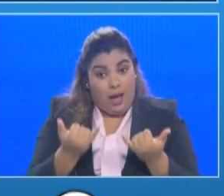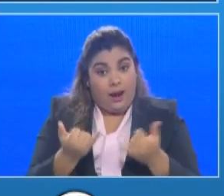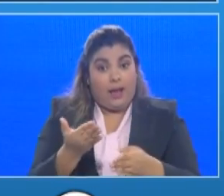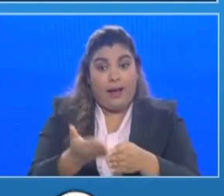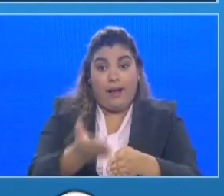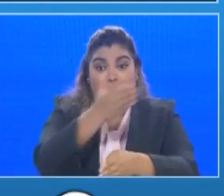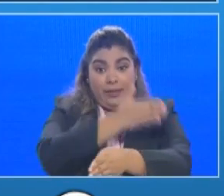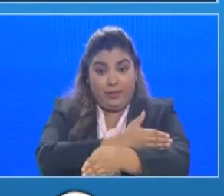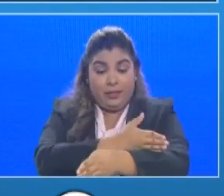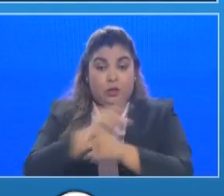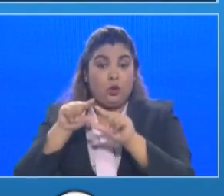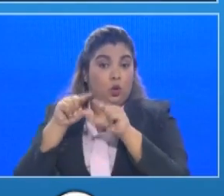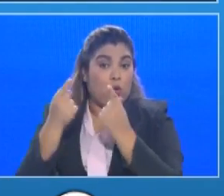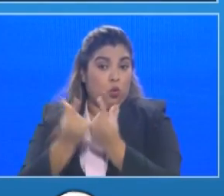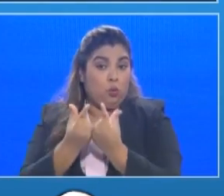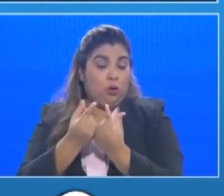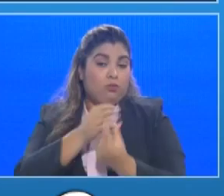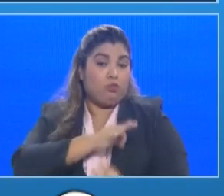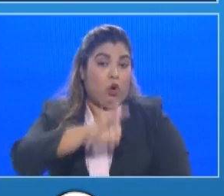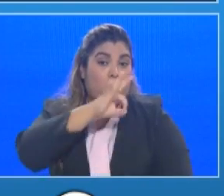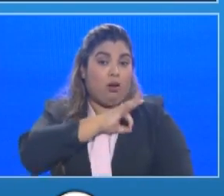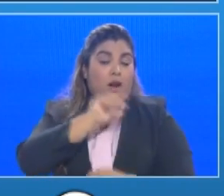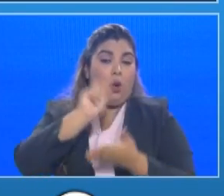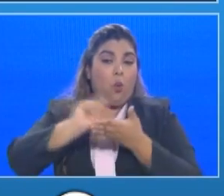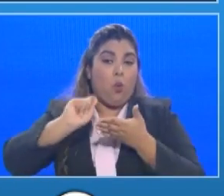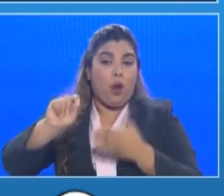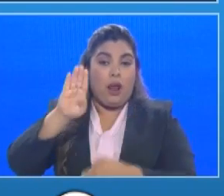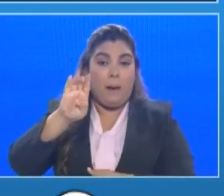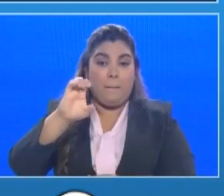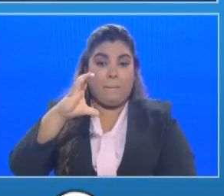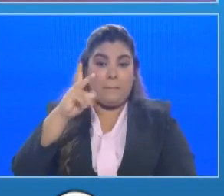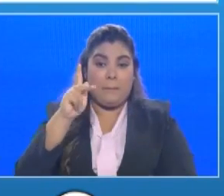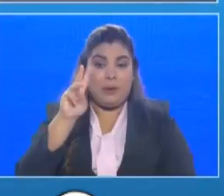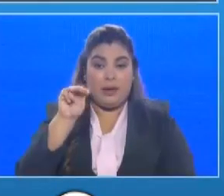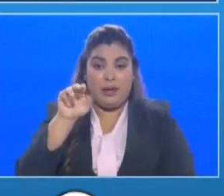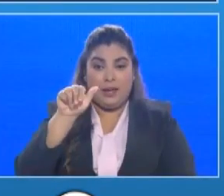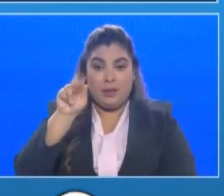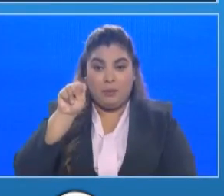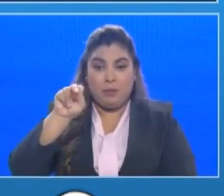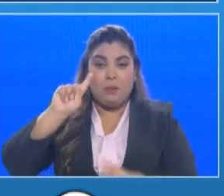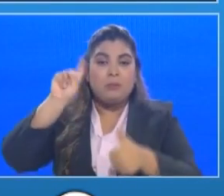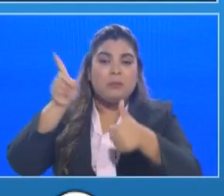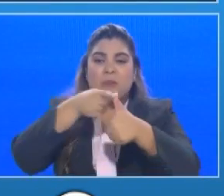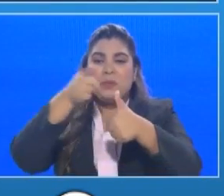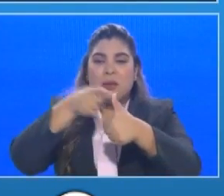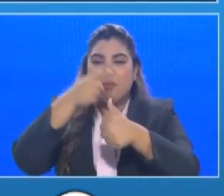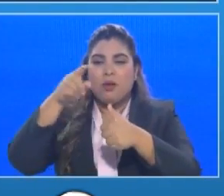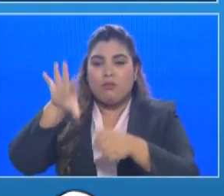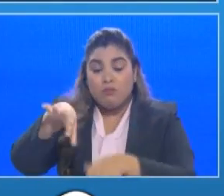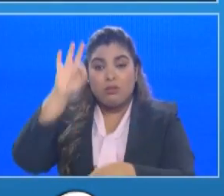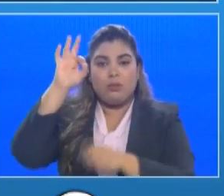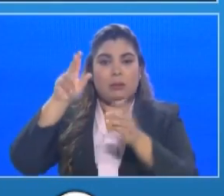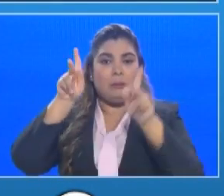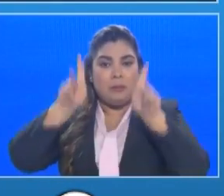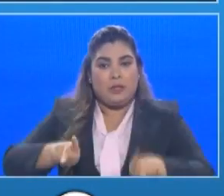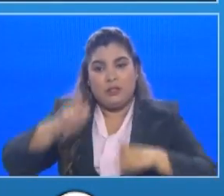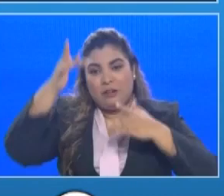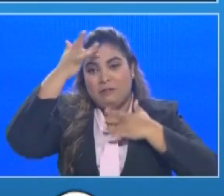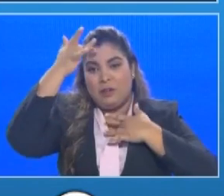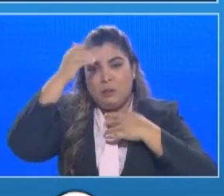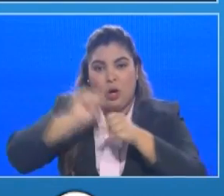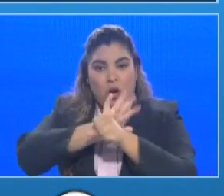clúster original del Beckham lo que podría decirle es que tenemos incluso recuperado y el profesor